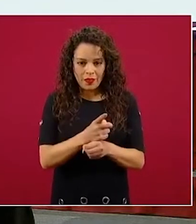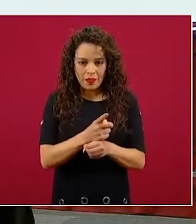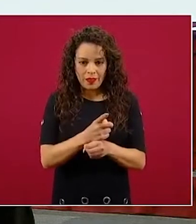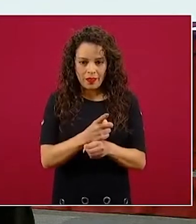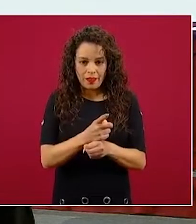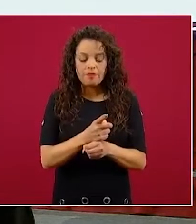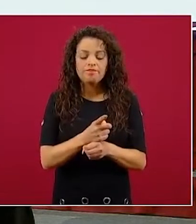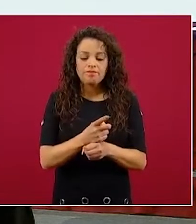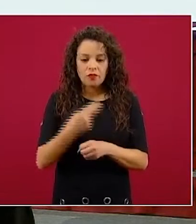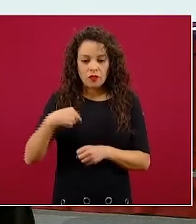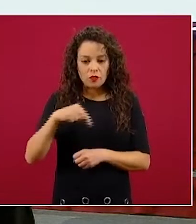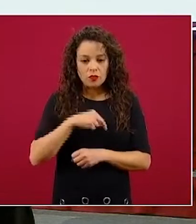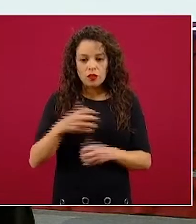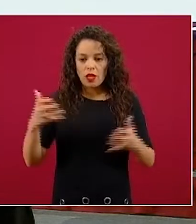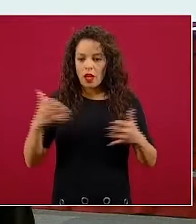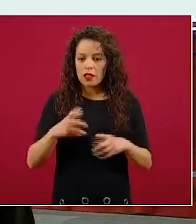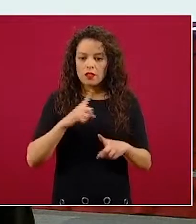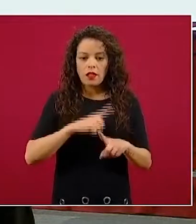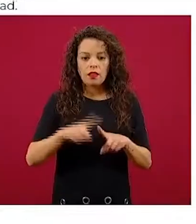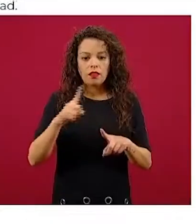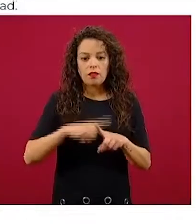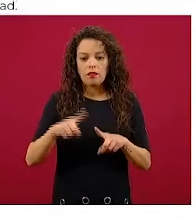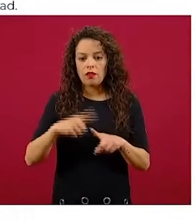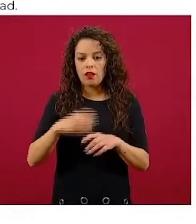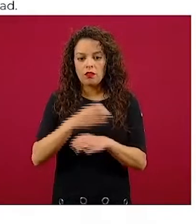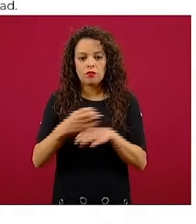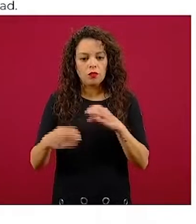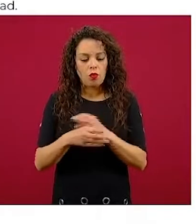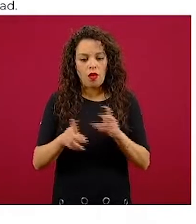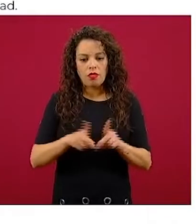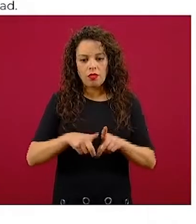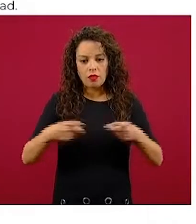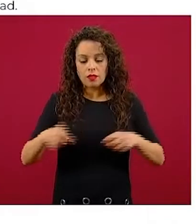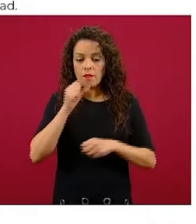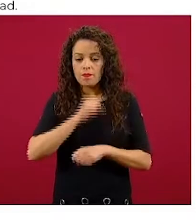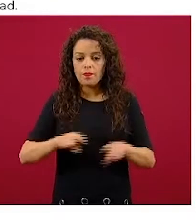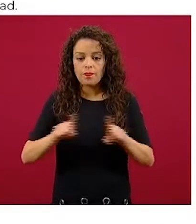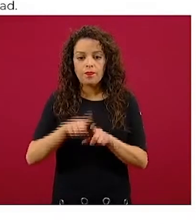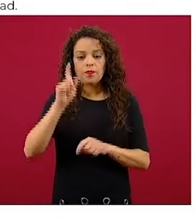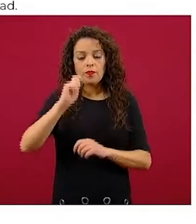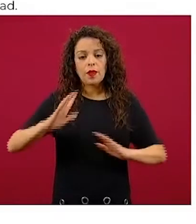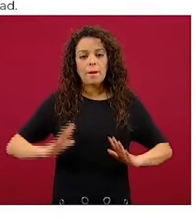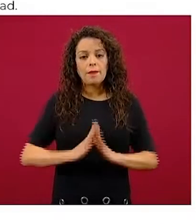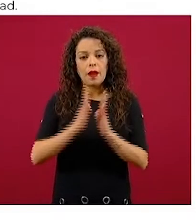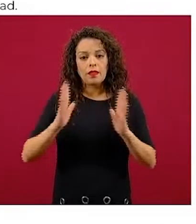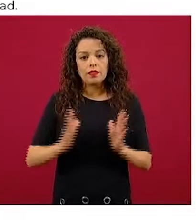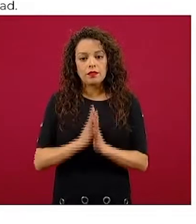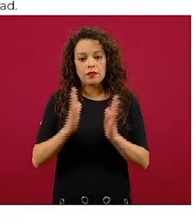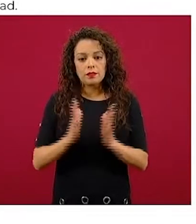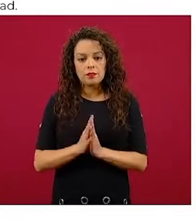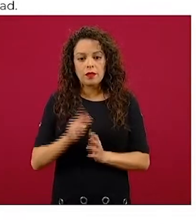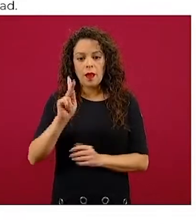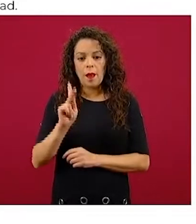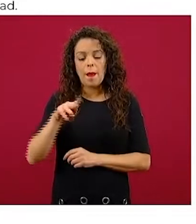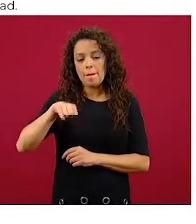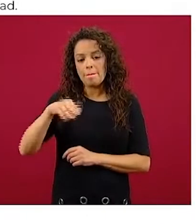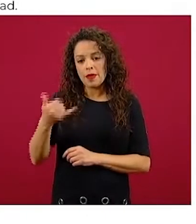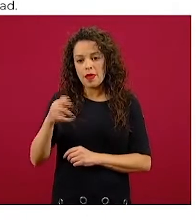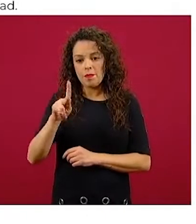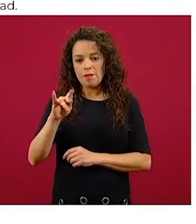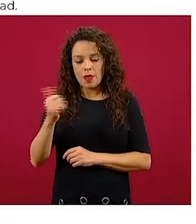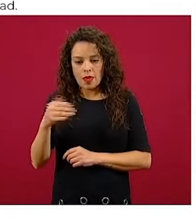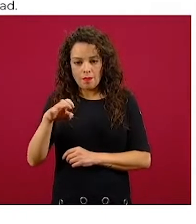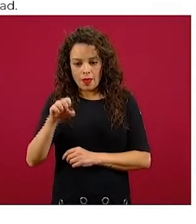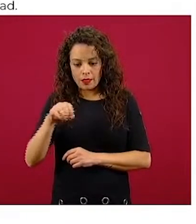desarrollado diferentes vértices, entre ellos también la participación, como estas ruedas de negocio de mi PYMES-MX. No